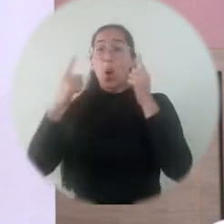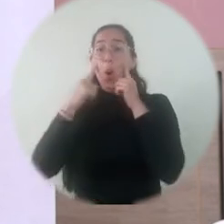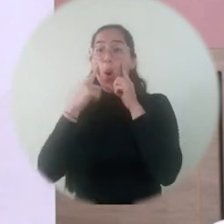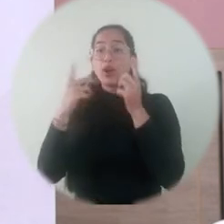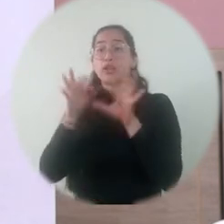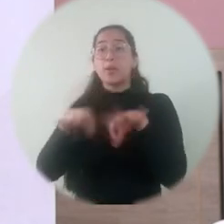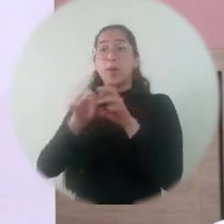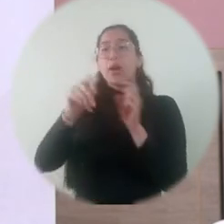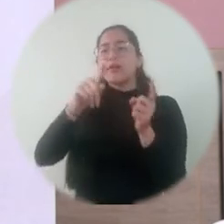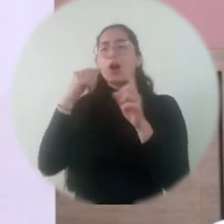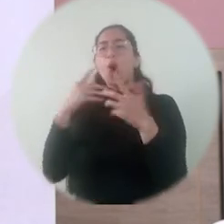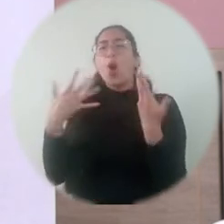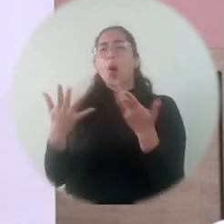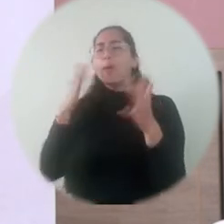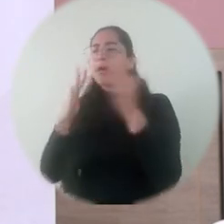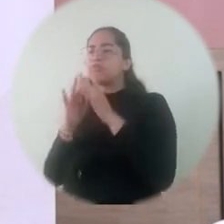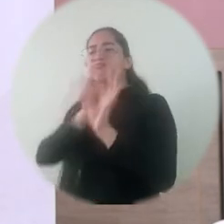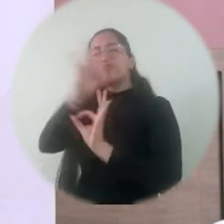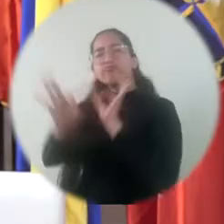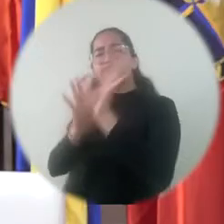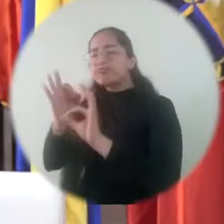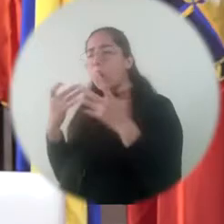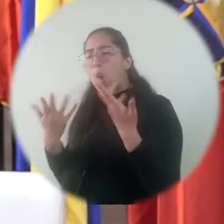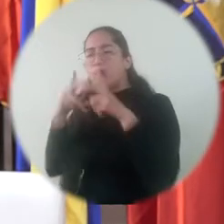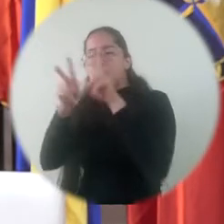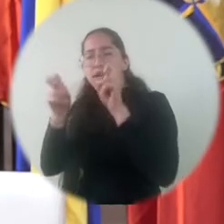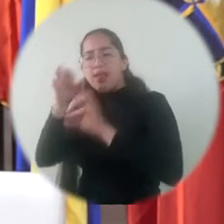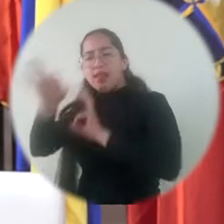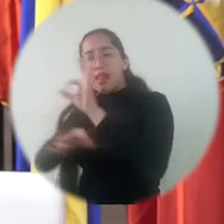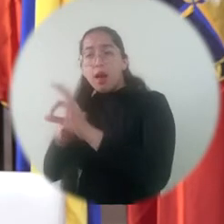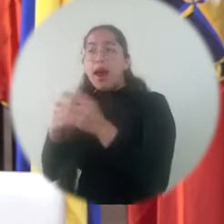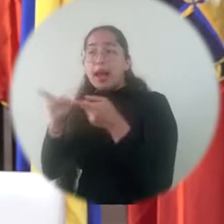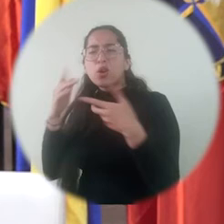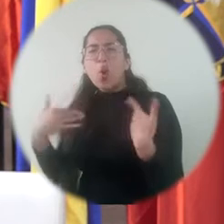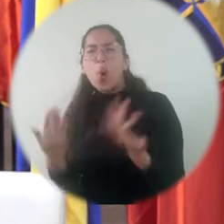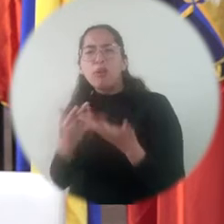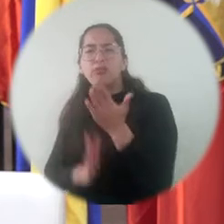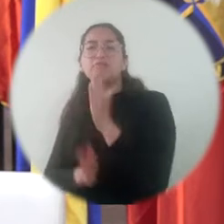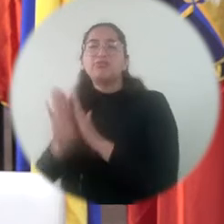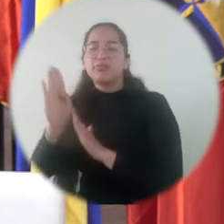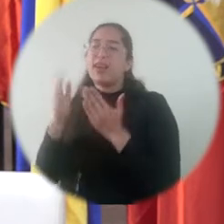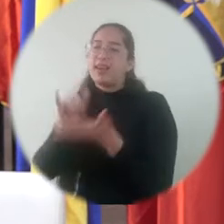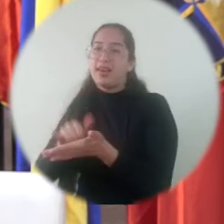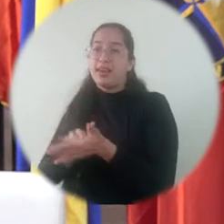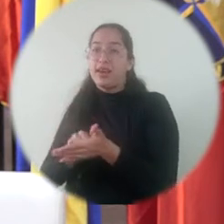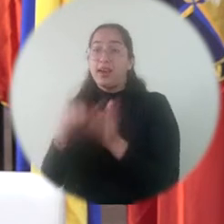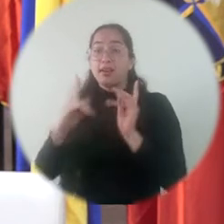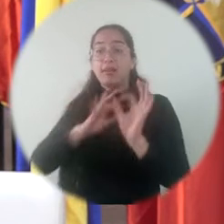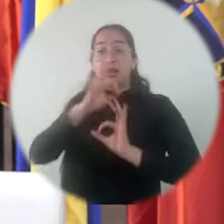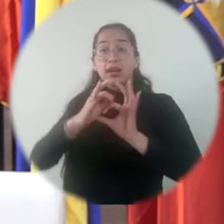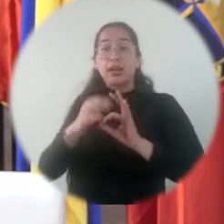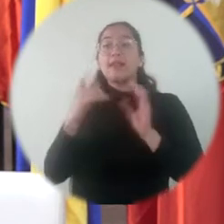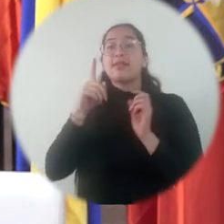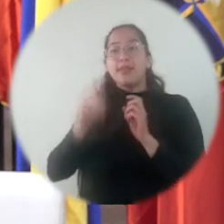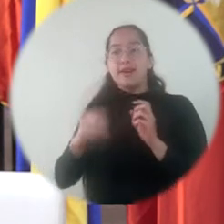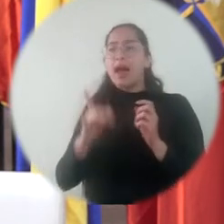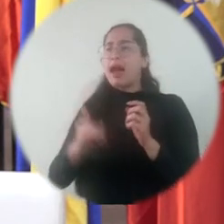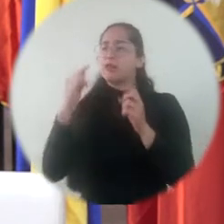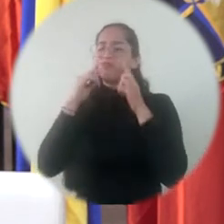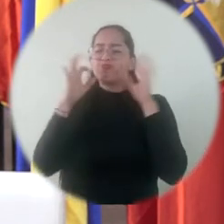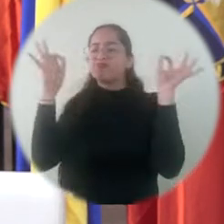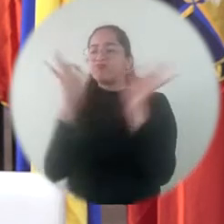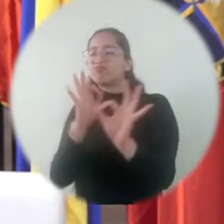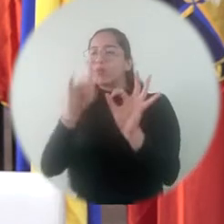pero siempre desde la perspectiva de la conservación. Definitivamente así puede lograrse para el tema de desarrollo de los océanos una sinergia